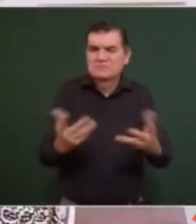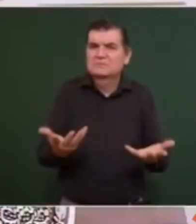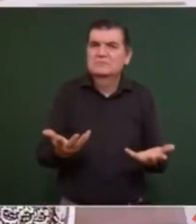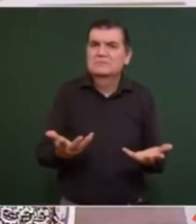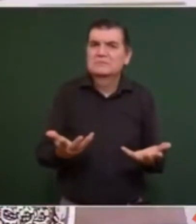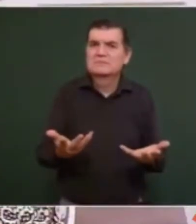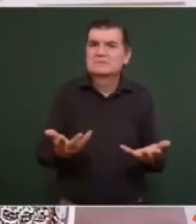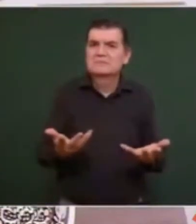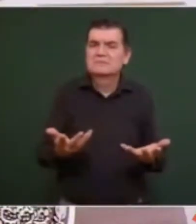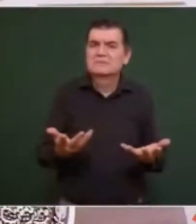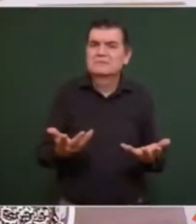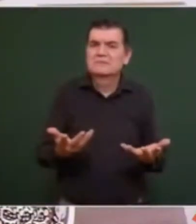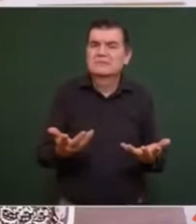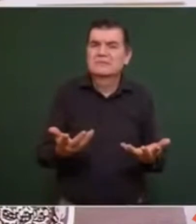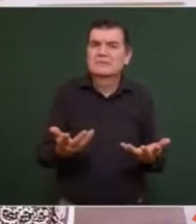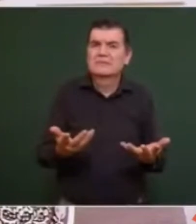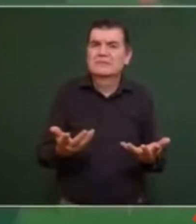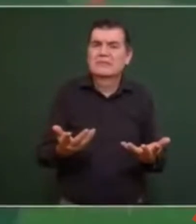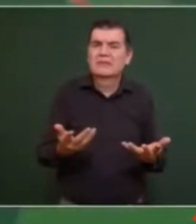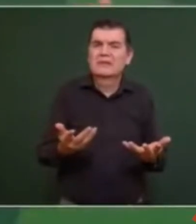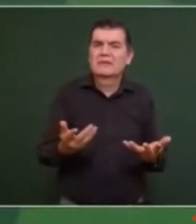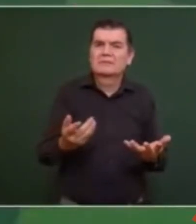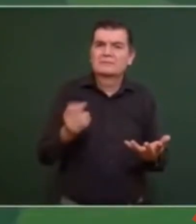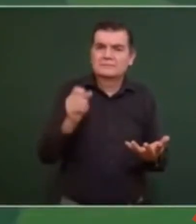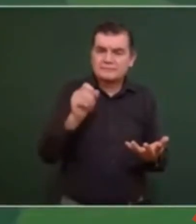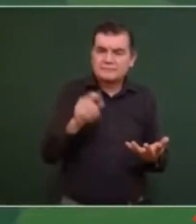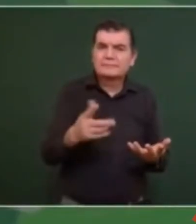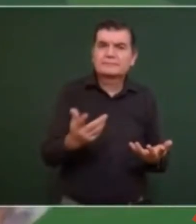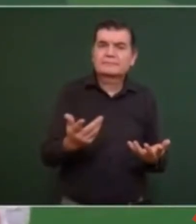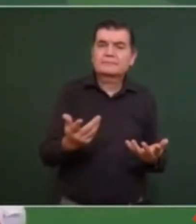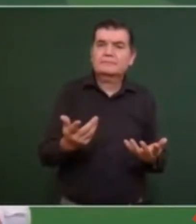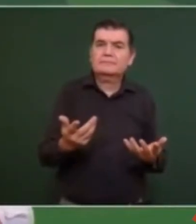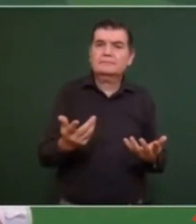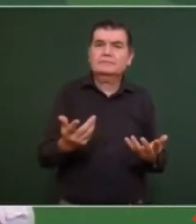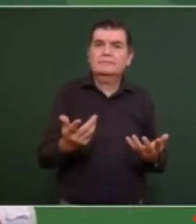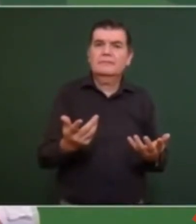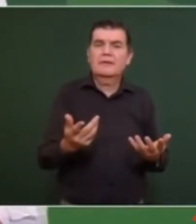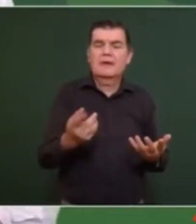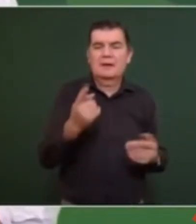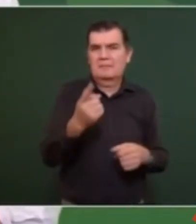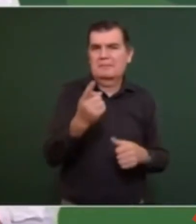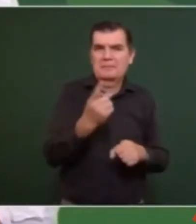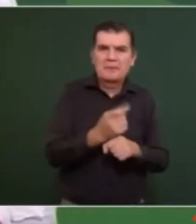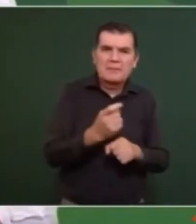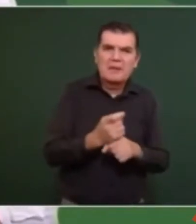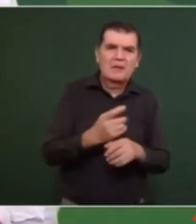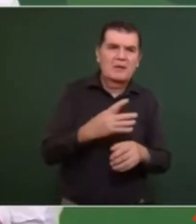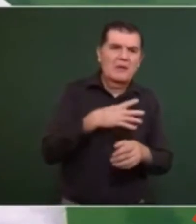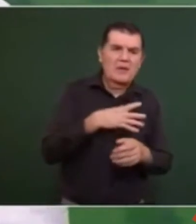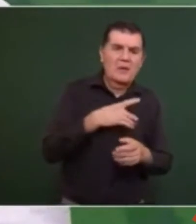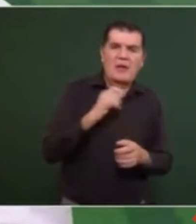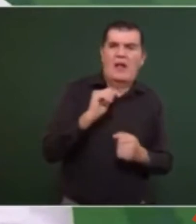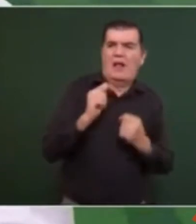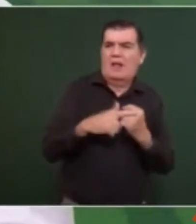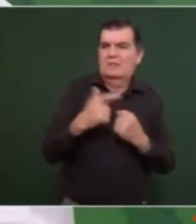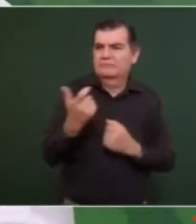son los que primero consiguen los recursos,